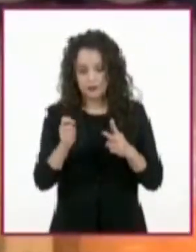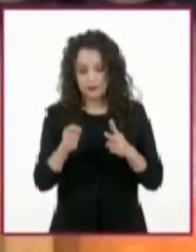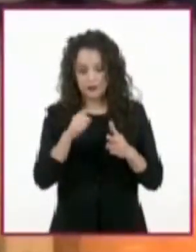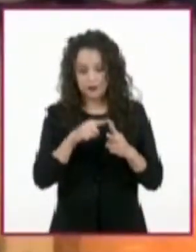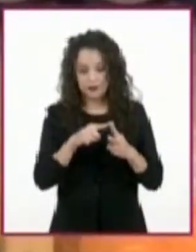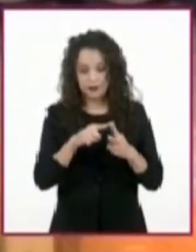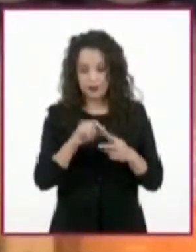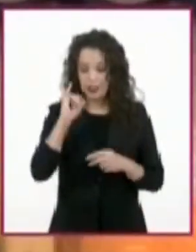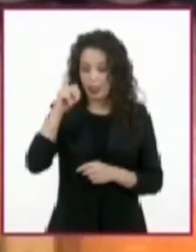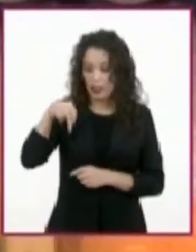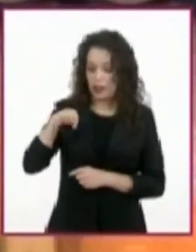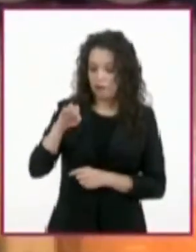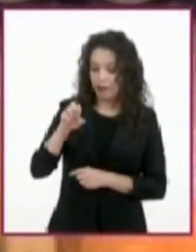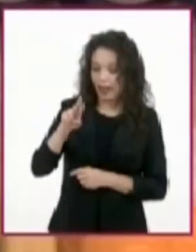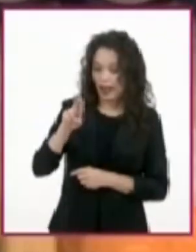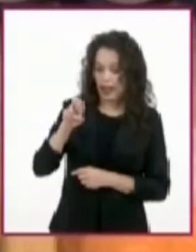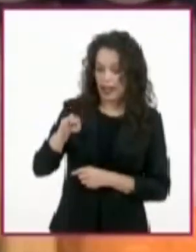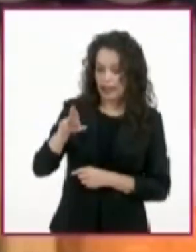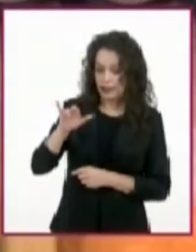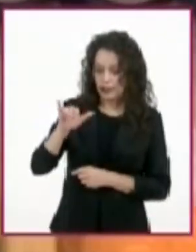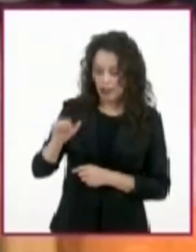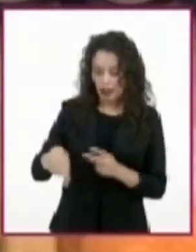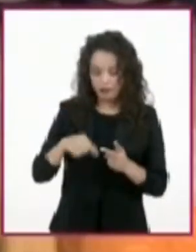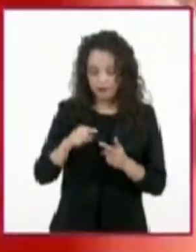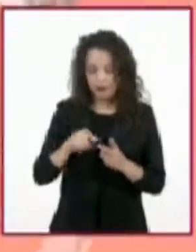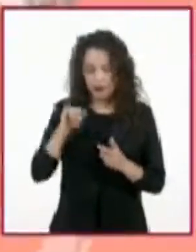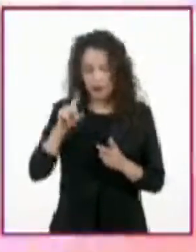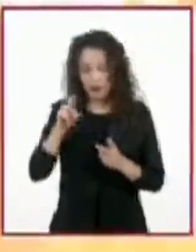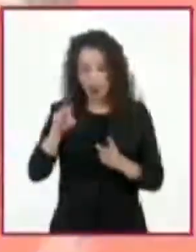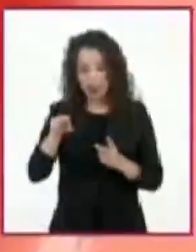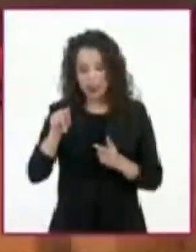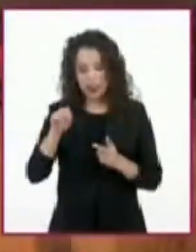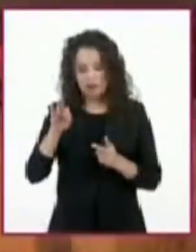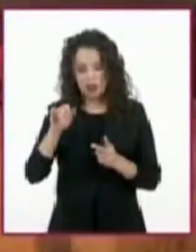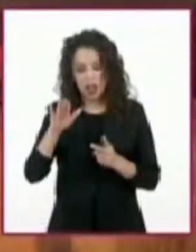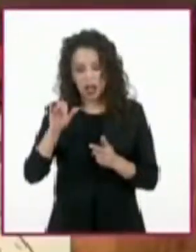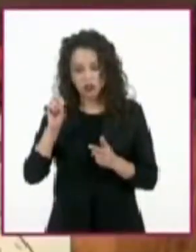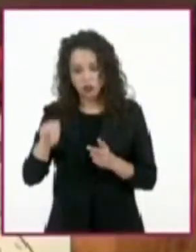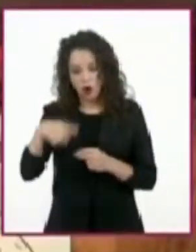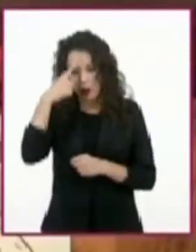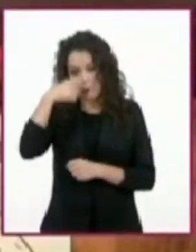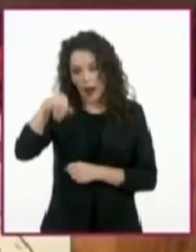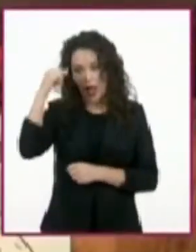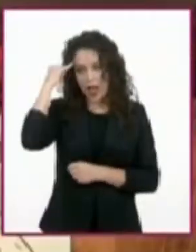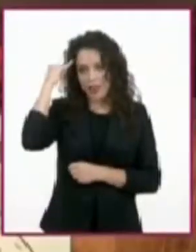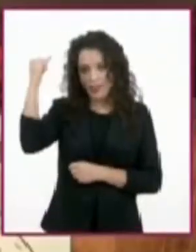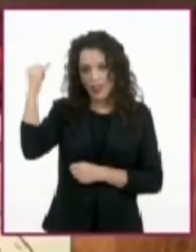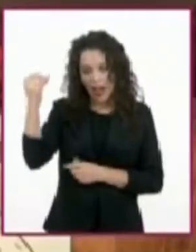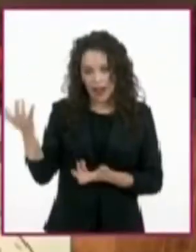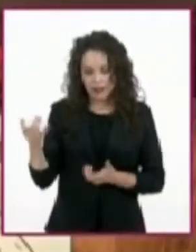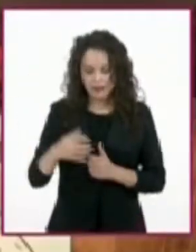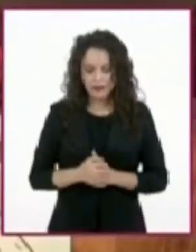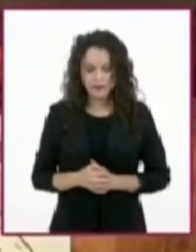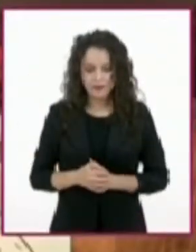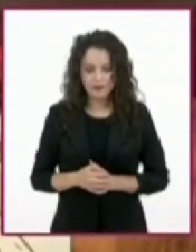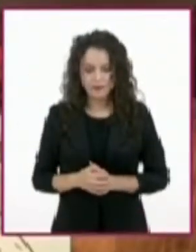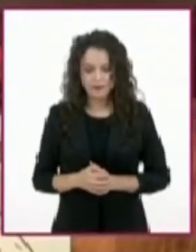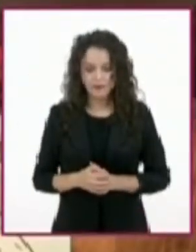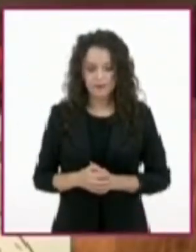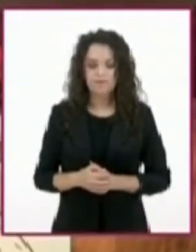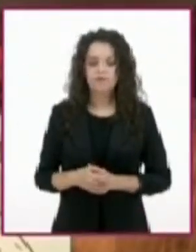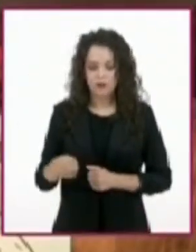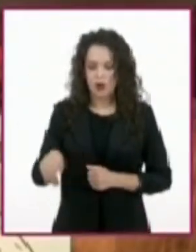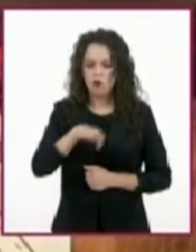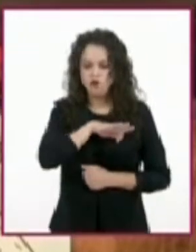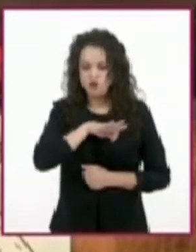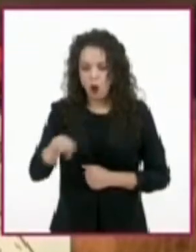y la identificación de ideas principales. La inferencia es la habilidad para comprender un